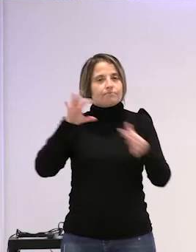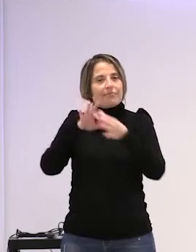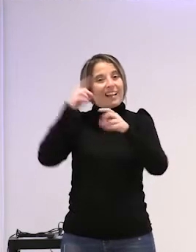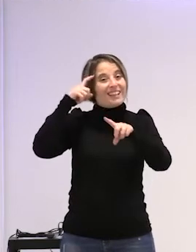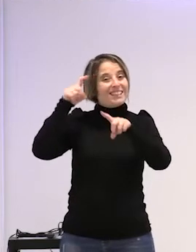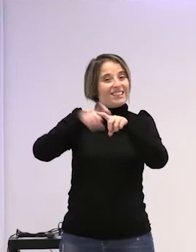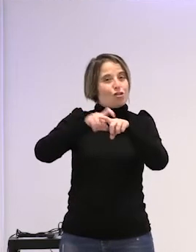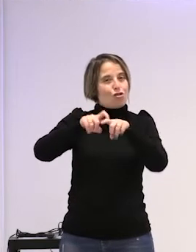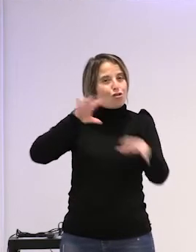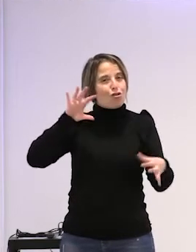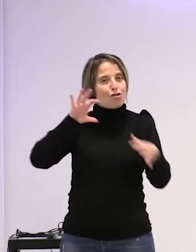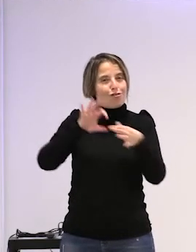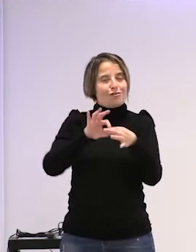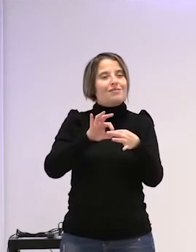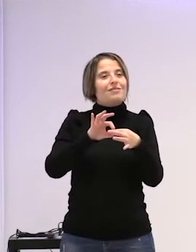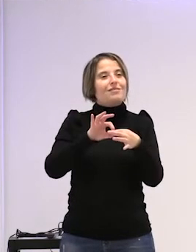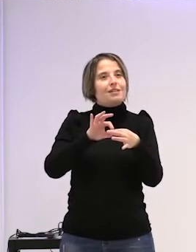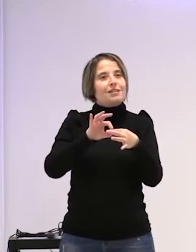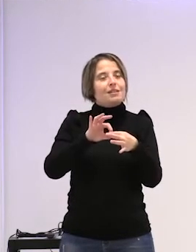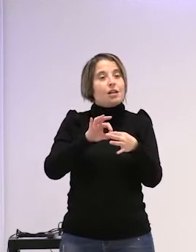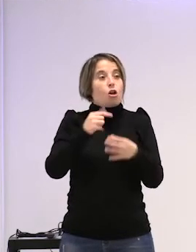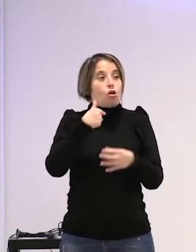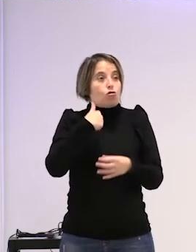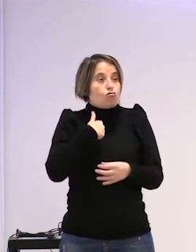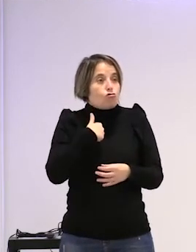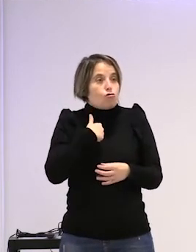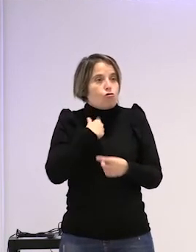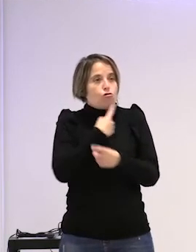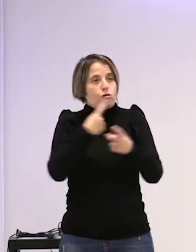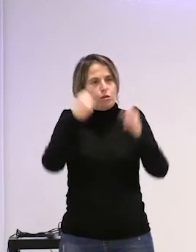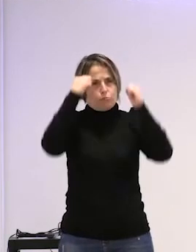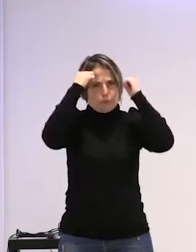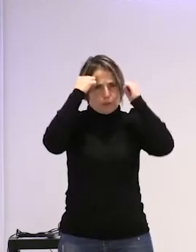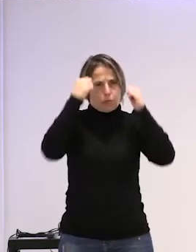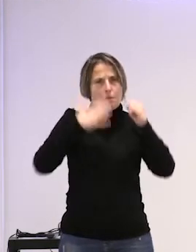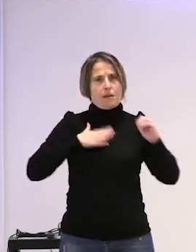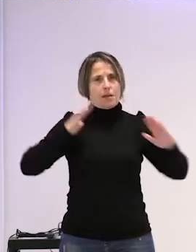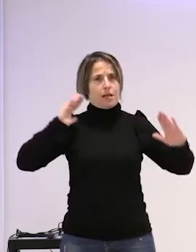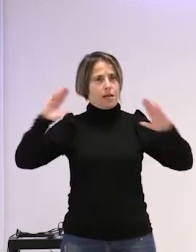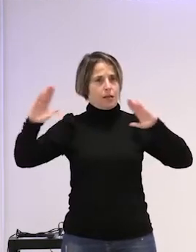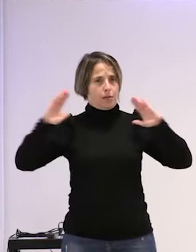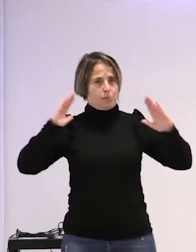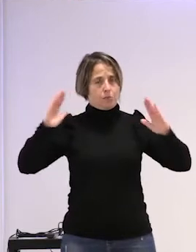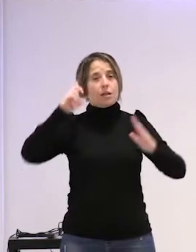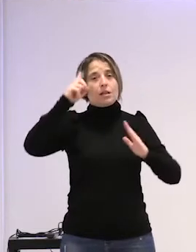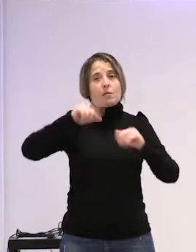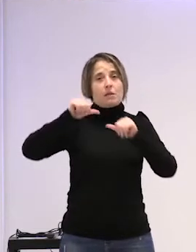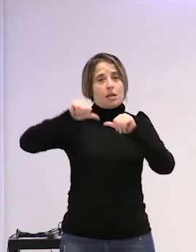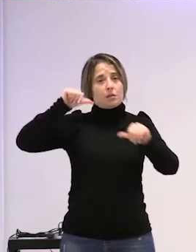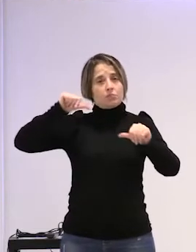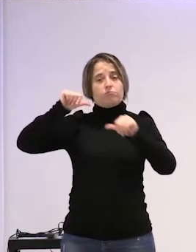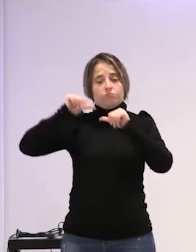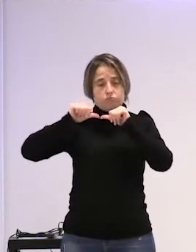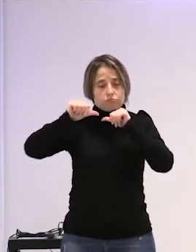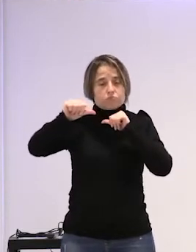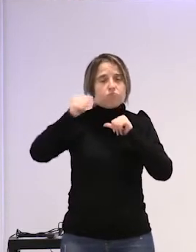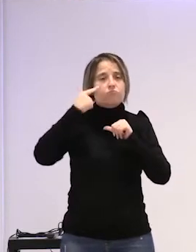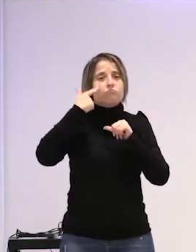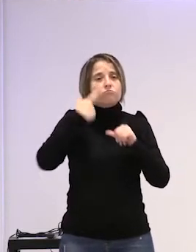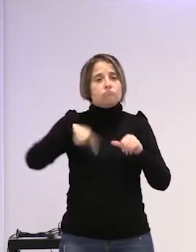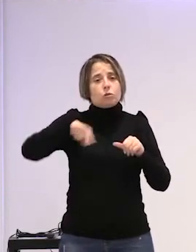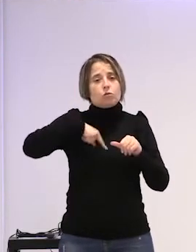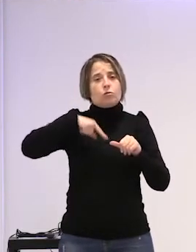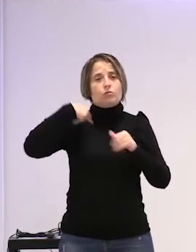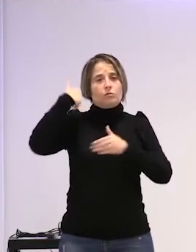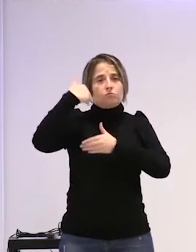psicología fue lo que yo y todas las estudiantes de mi generación y de generaciones y generaciones que hemos